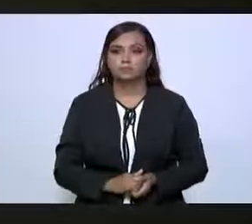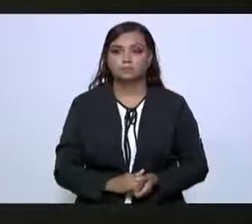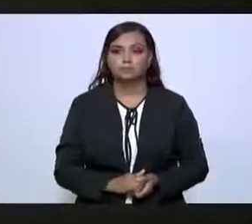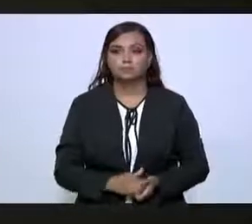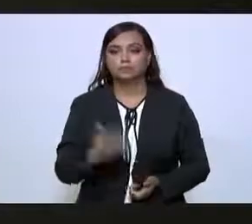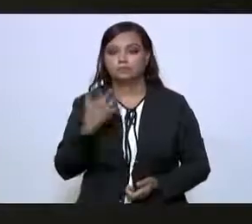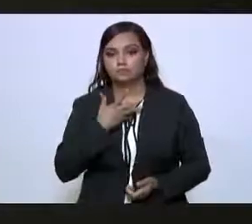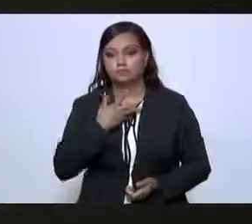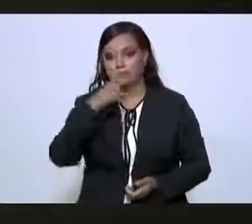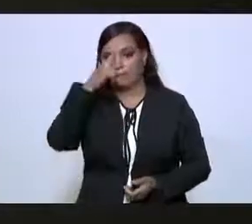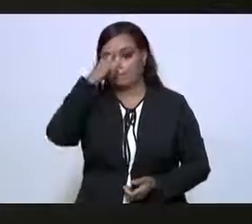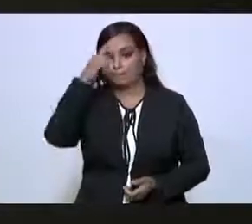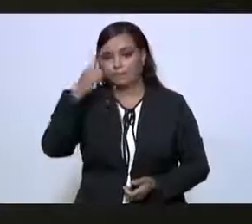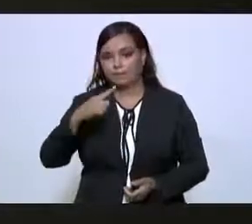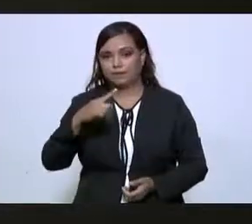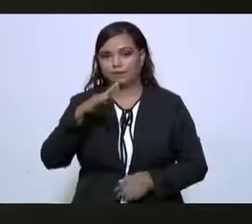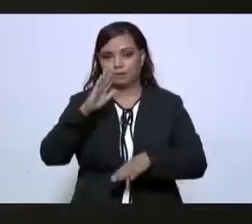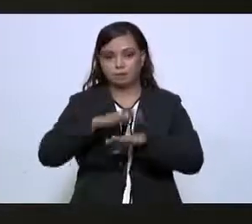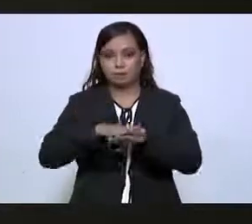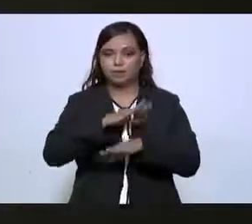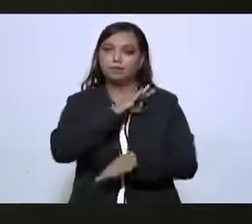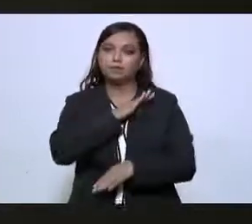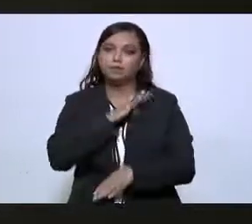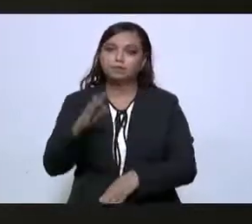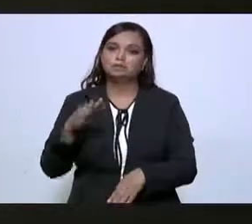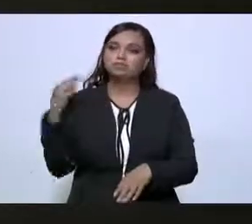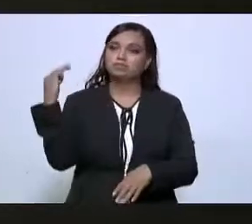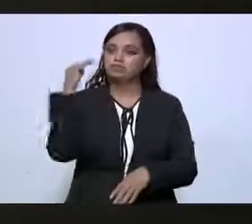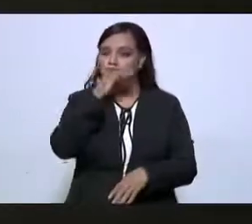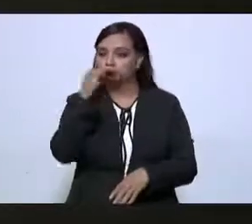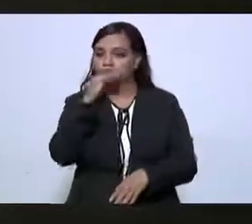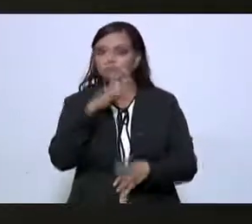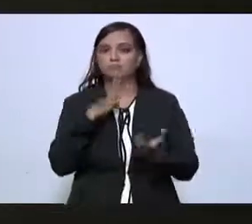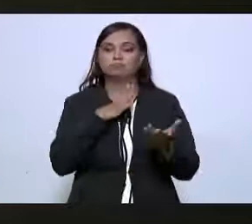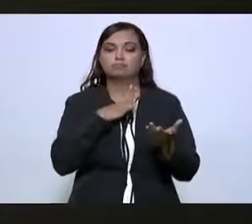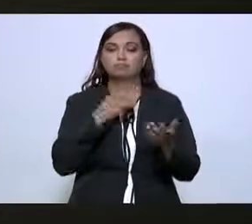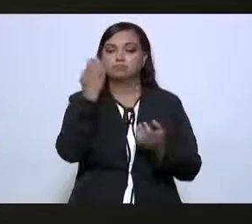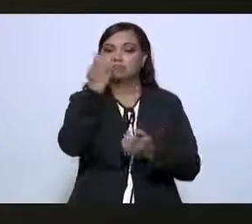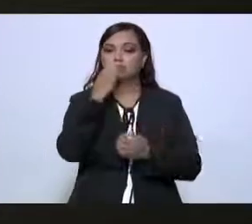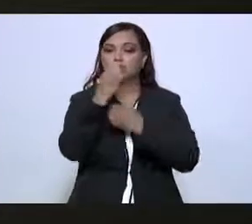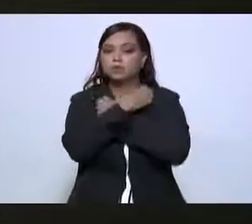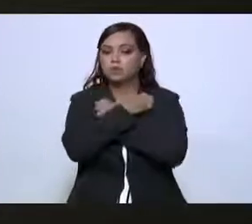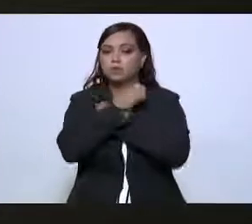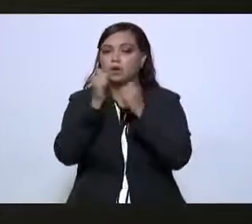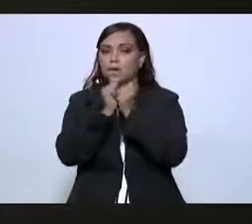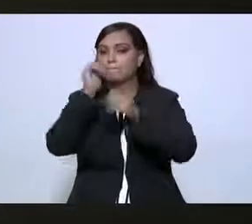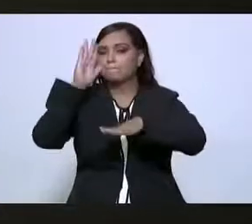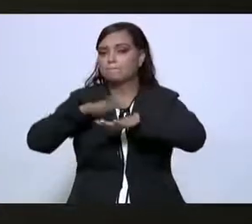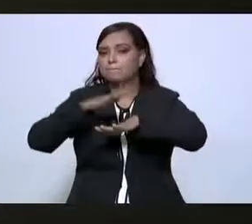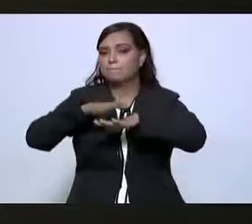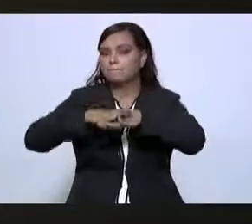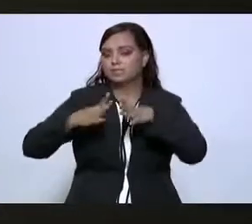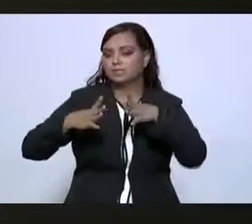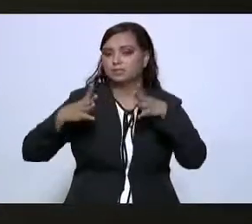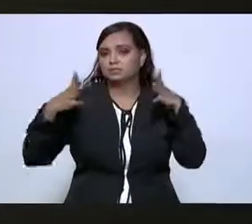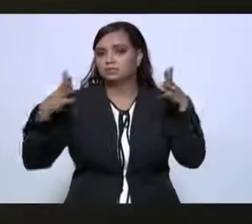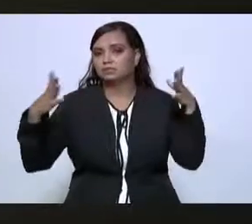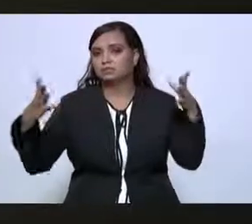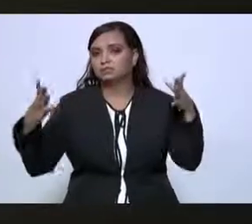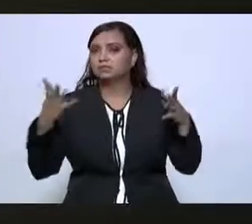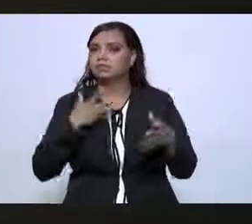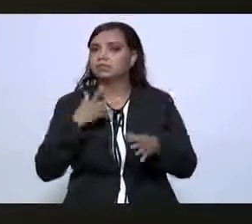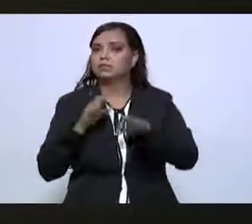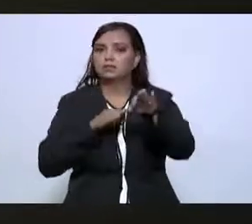Tenemos para poder garantizar un sistema educativo con muchísima más amplitud el